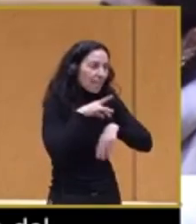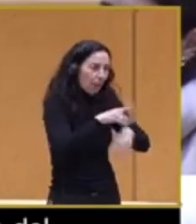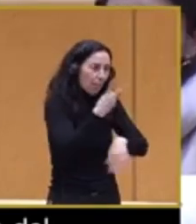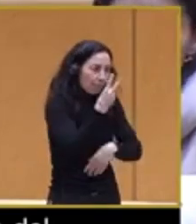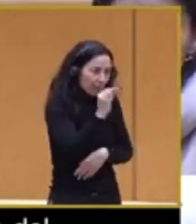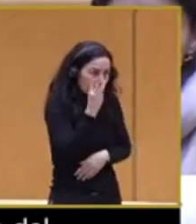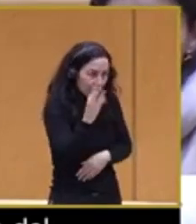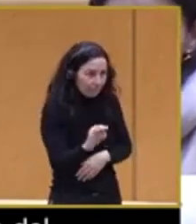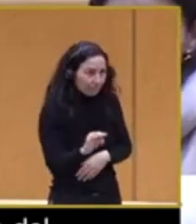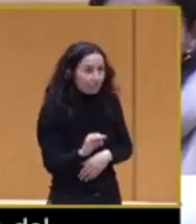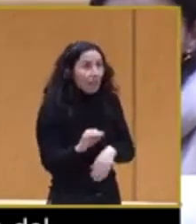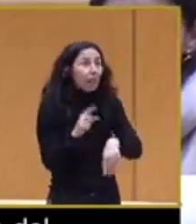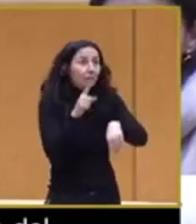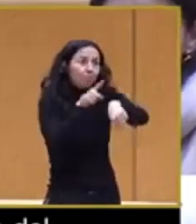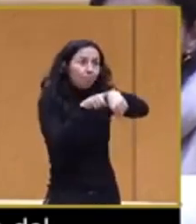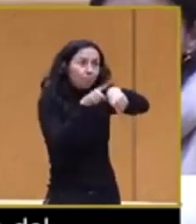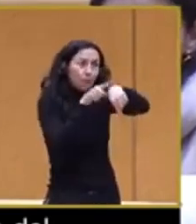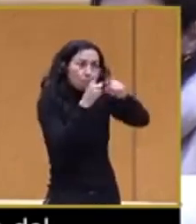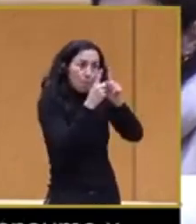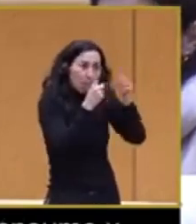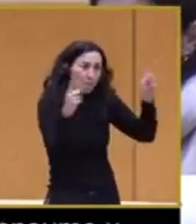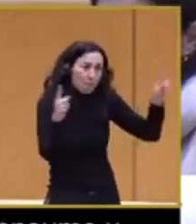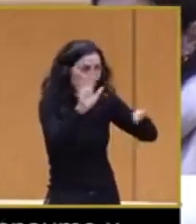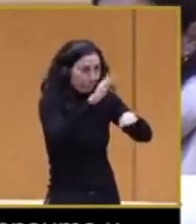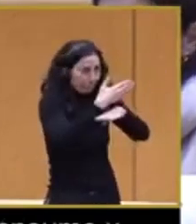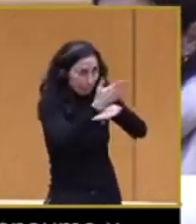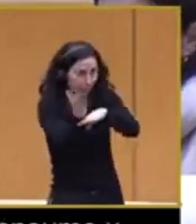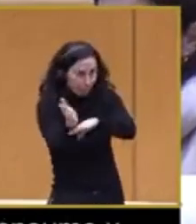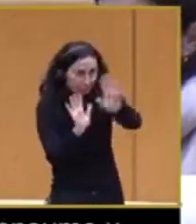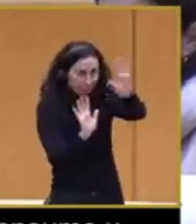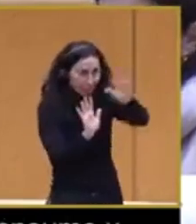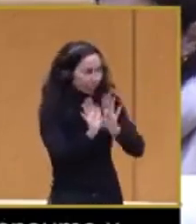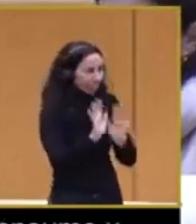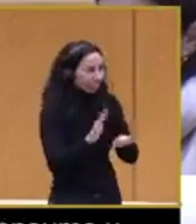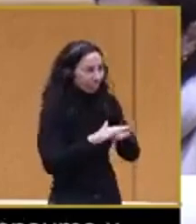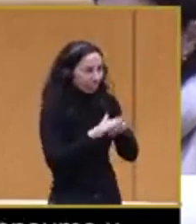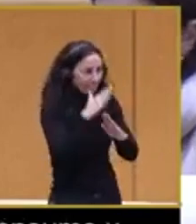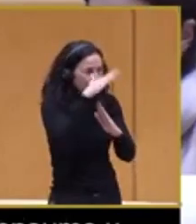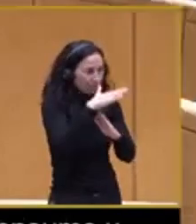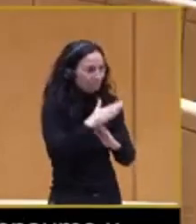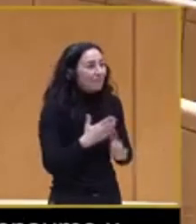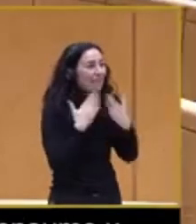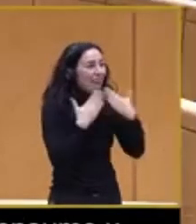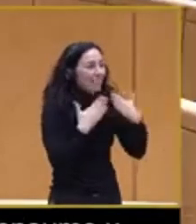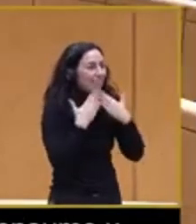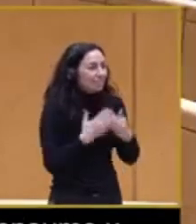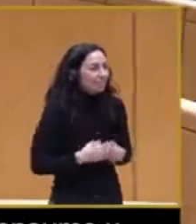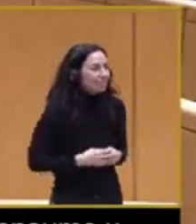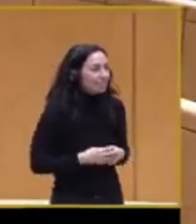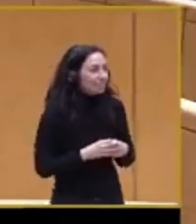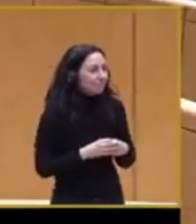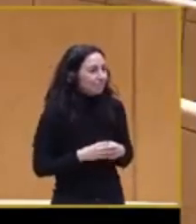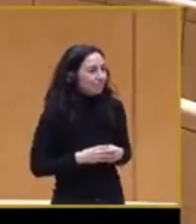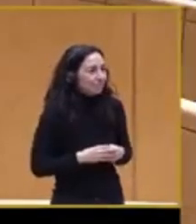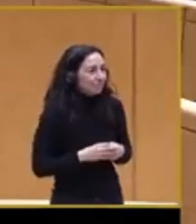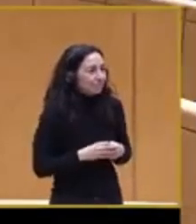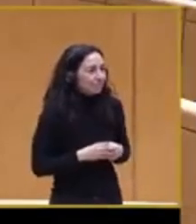Maribel, ya nos pasamos de tiempo. Vale. Bueno, ya está. Muchas gracias. Venga. Muchísimas gracias.